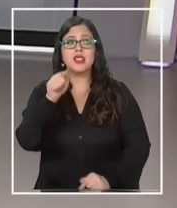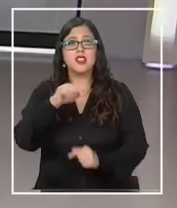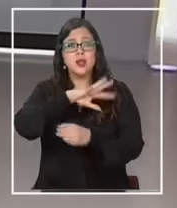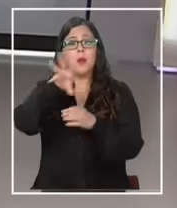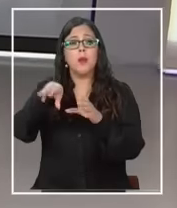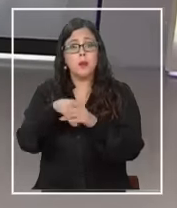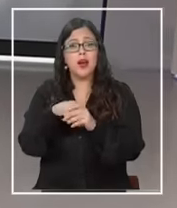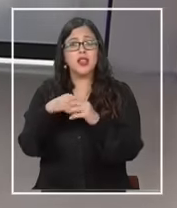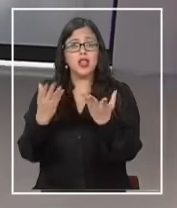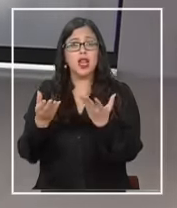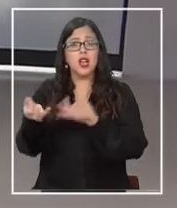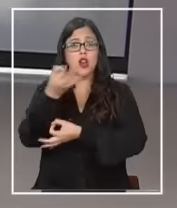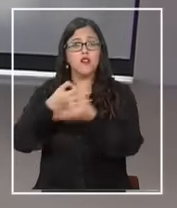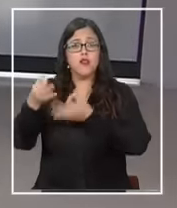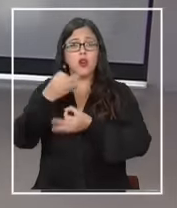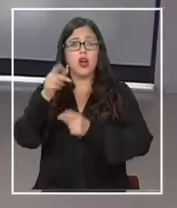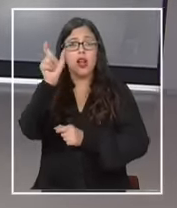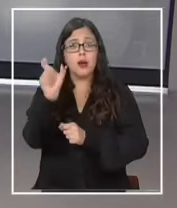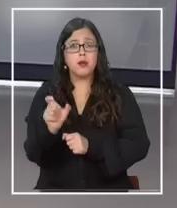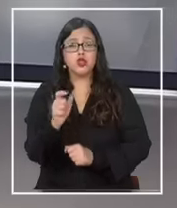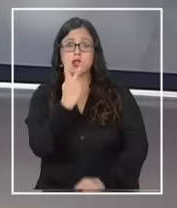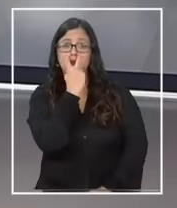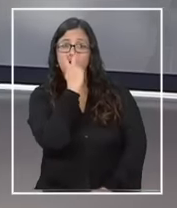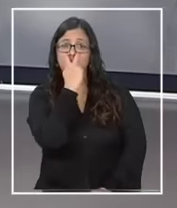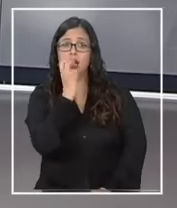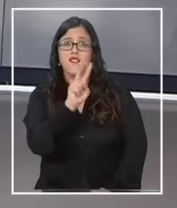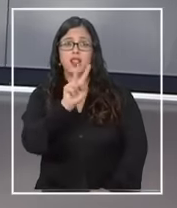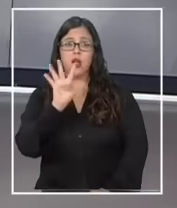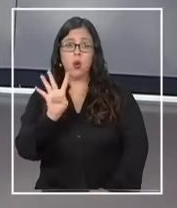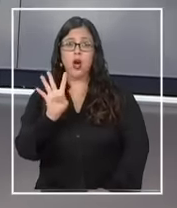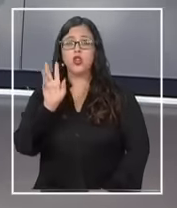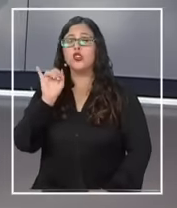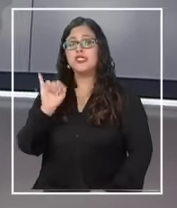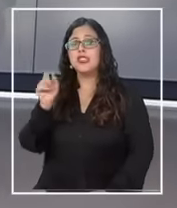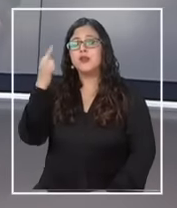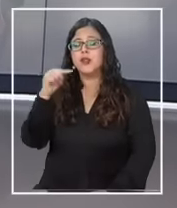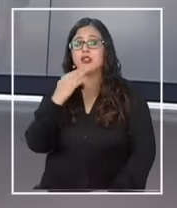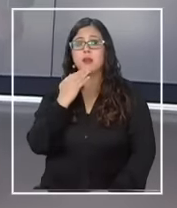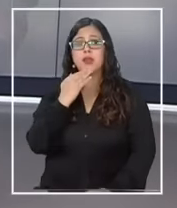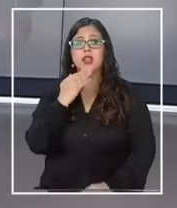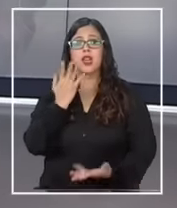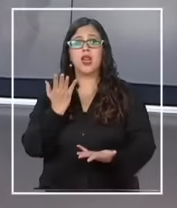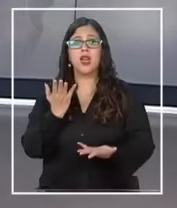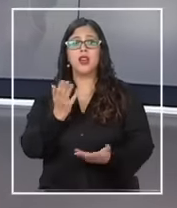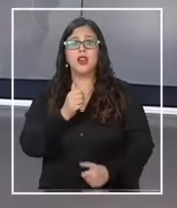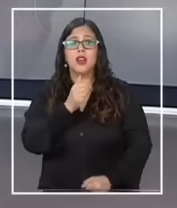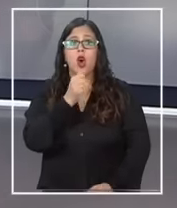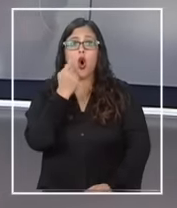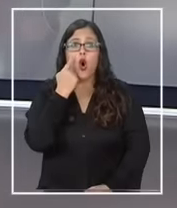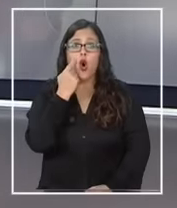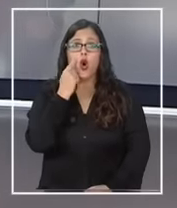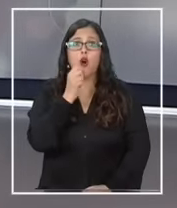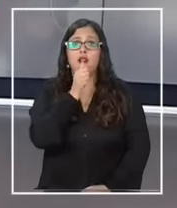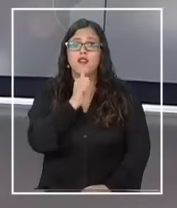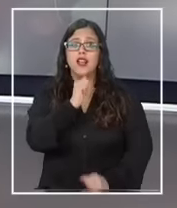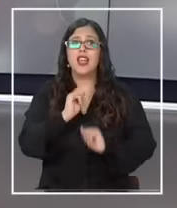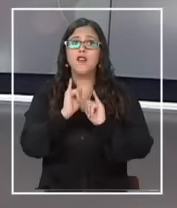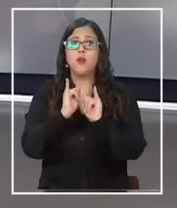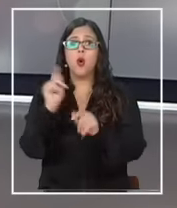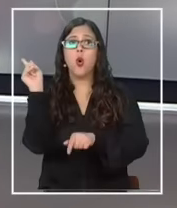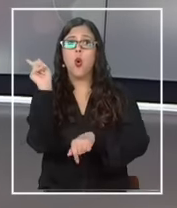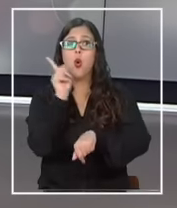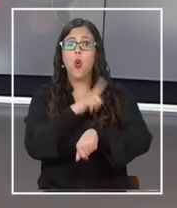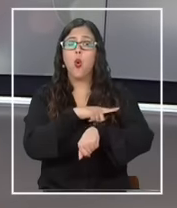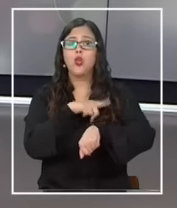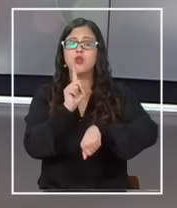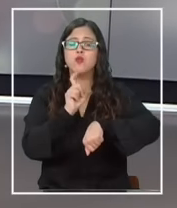de lo que nos va a contar ya él en las curiosidades 24 exactamente pero además no nos vamos ir todavía porque tenemos noticias de último